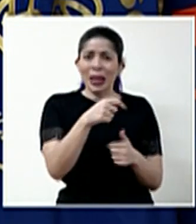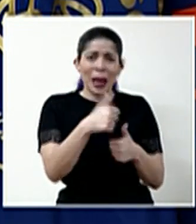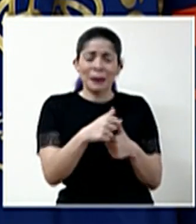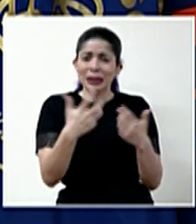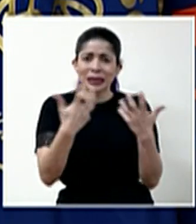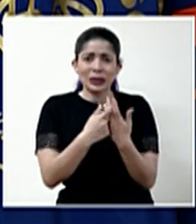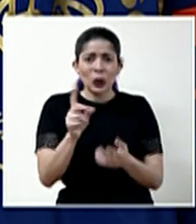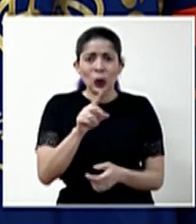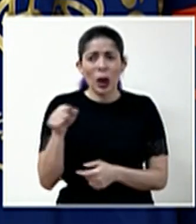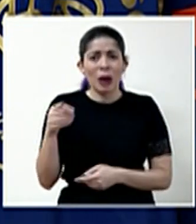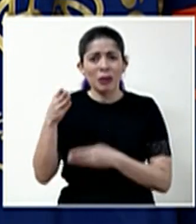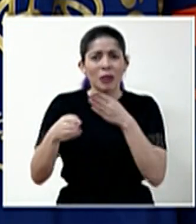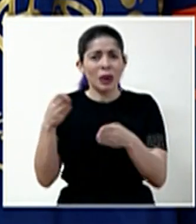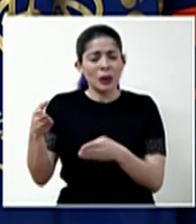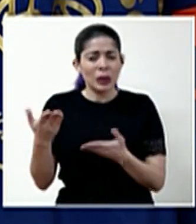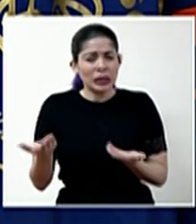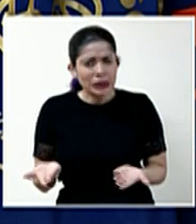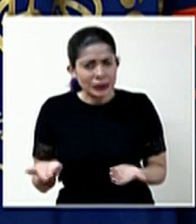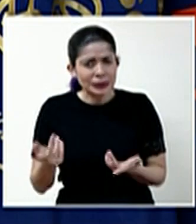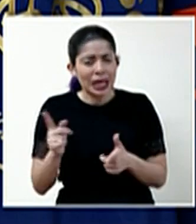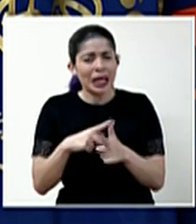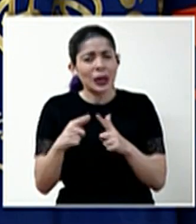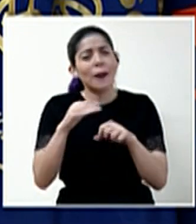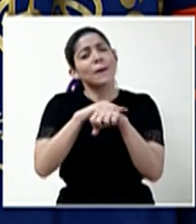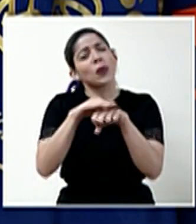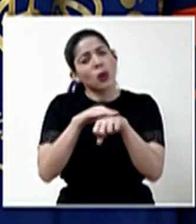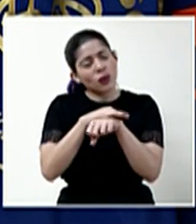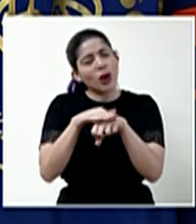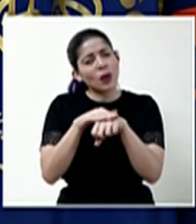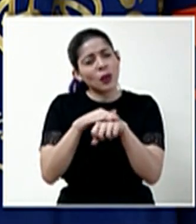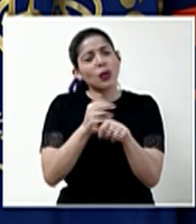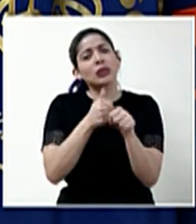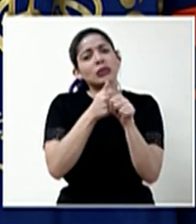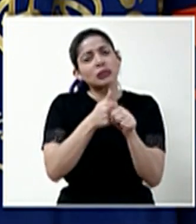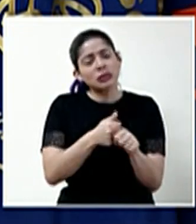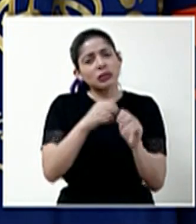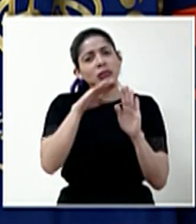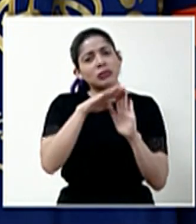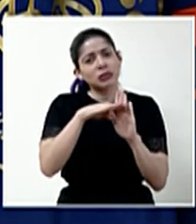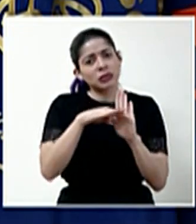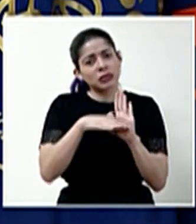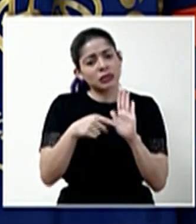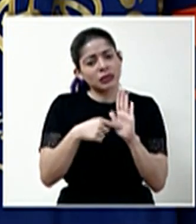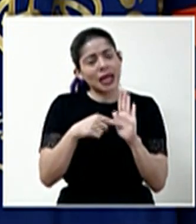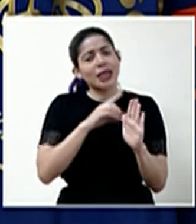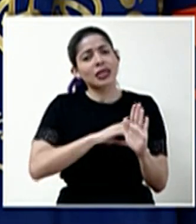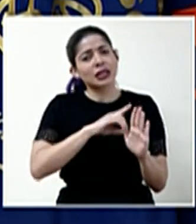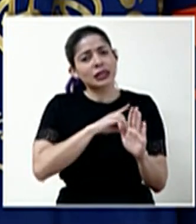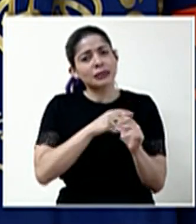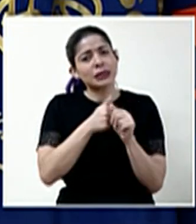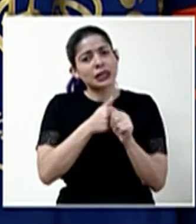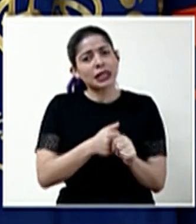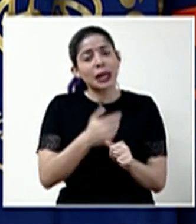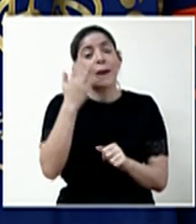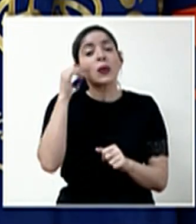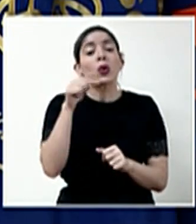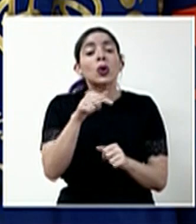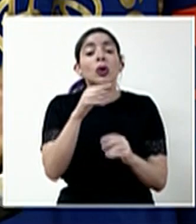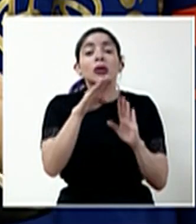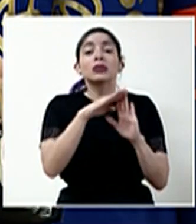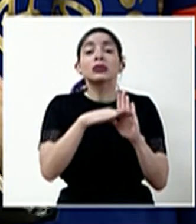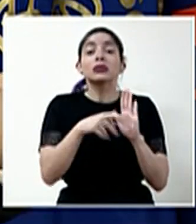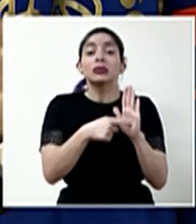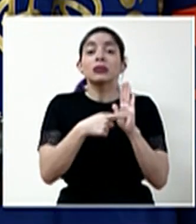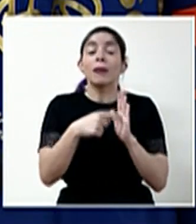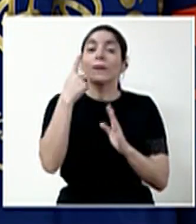apellido. Entonces, por favor, sigamos los lineamientos, sigamos esa disciplina, porque es por su seguridad.